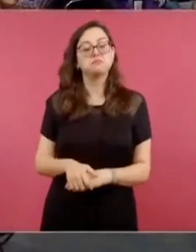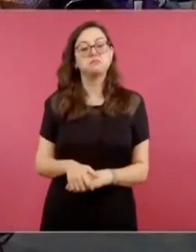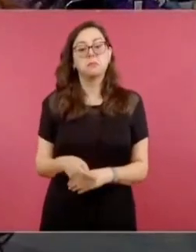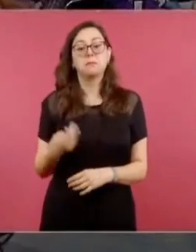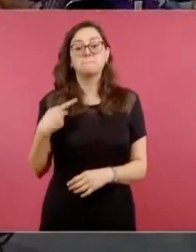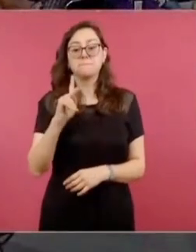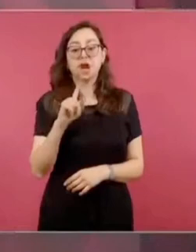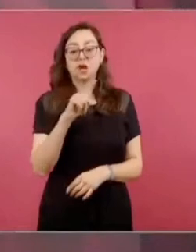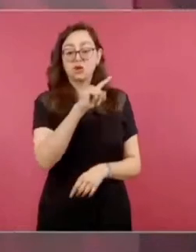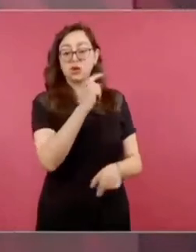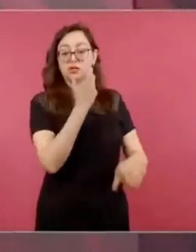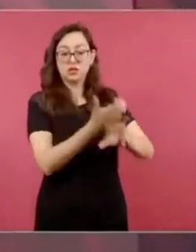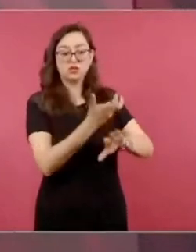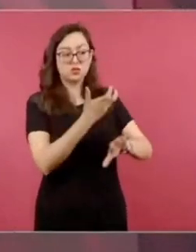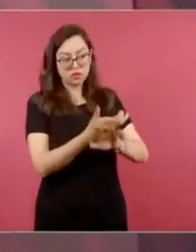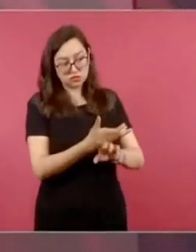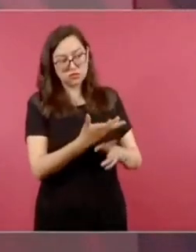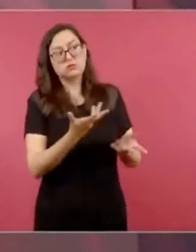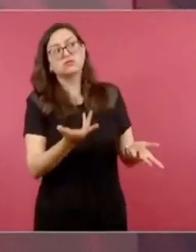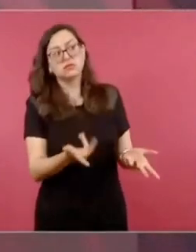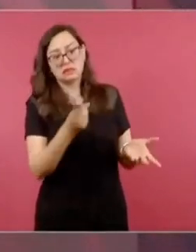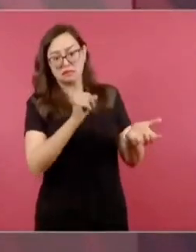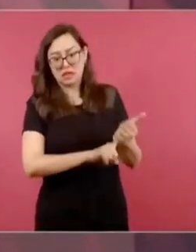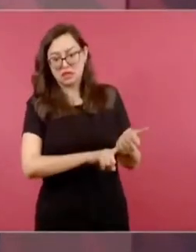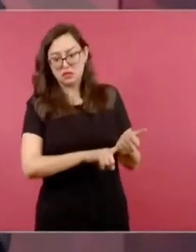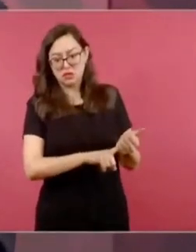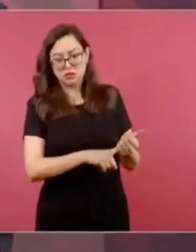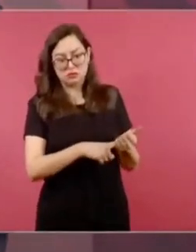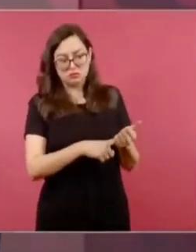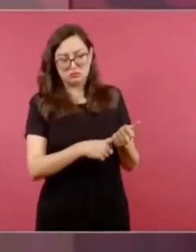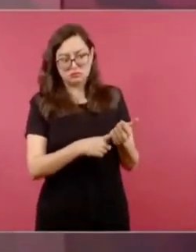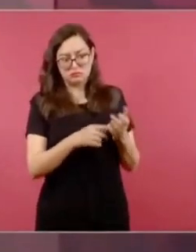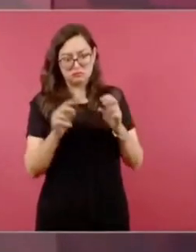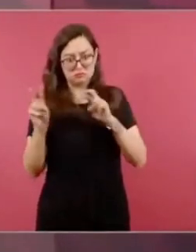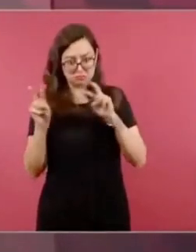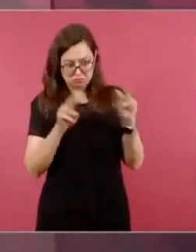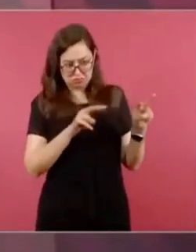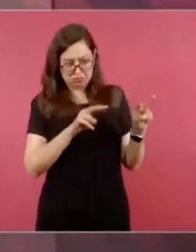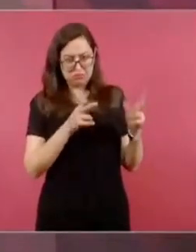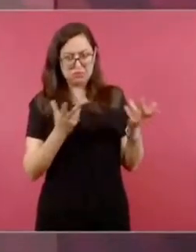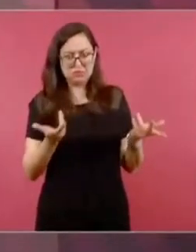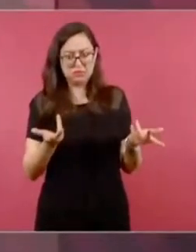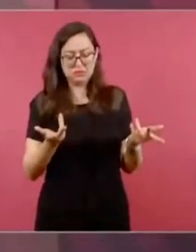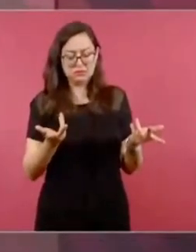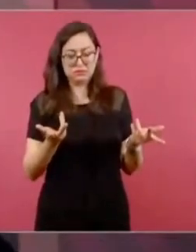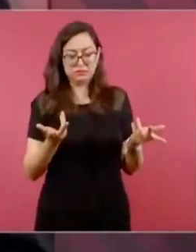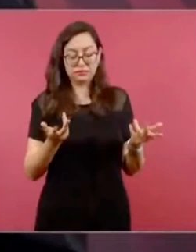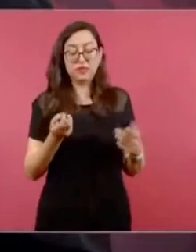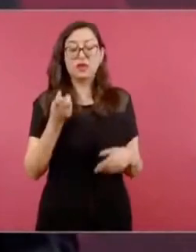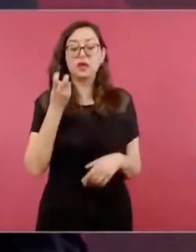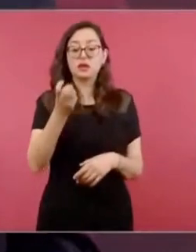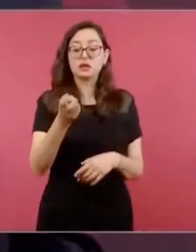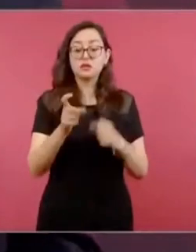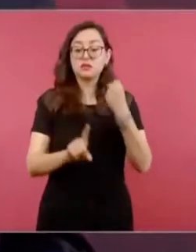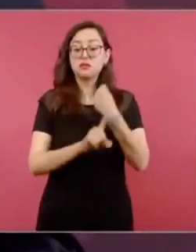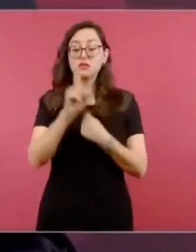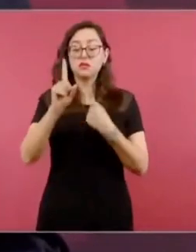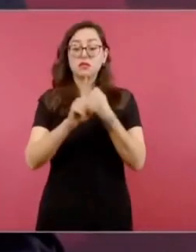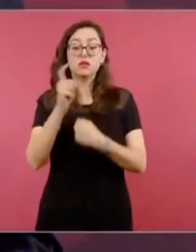Ese es el sentido, es un asunto en el que tenemos que ayudar todos,